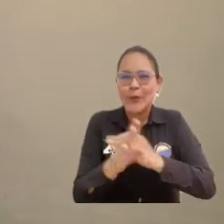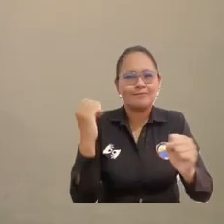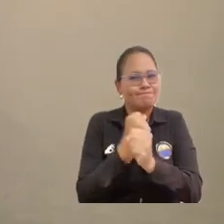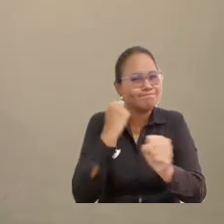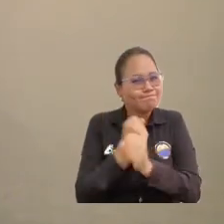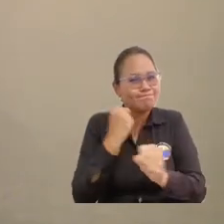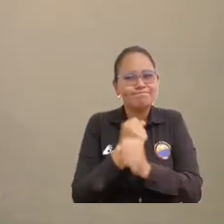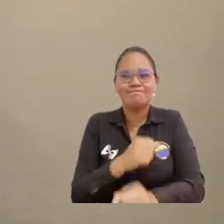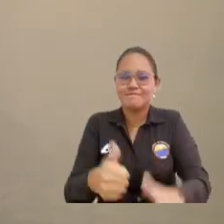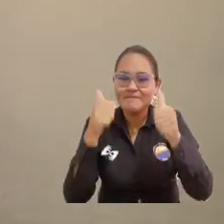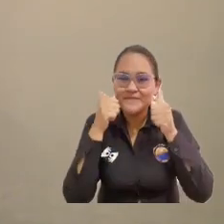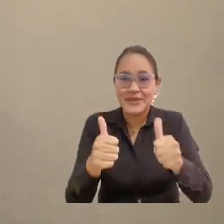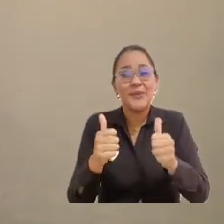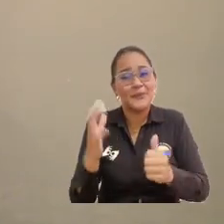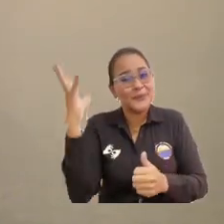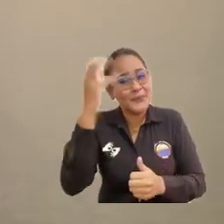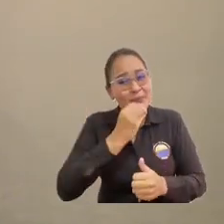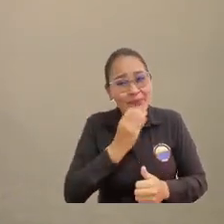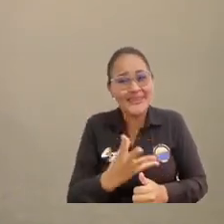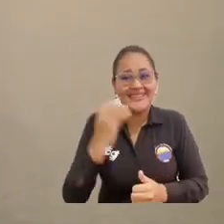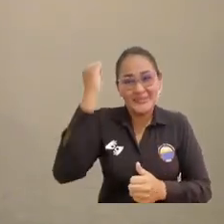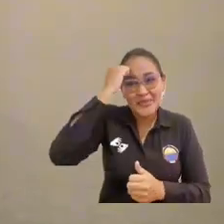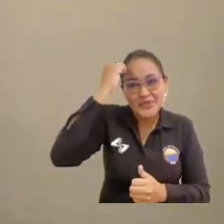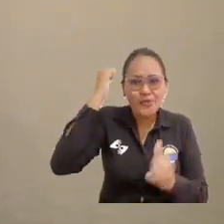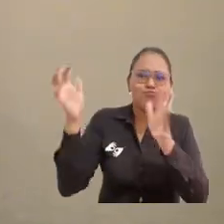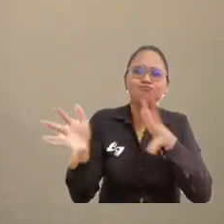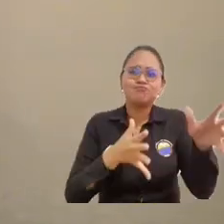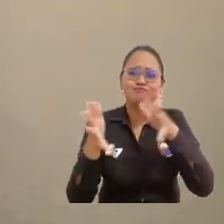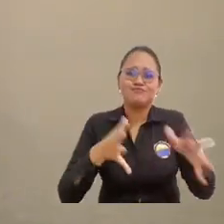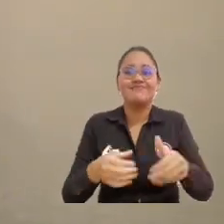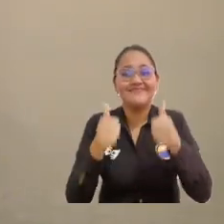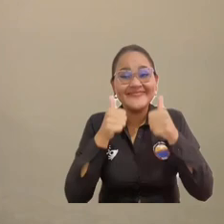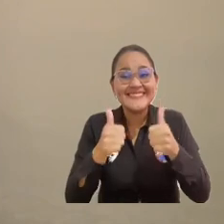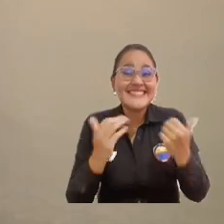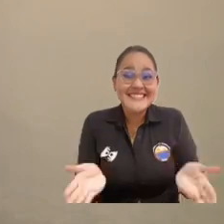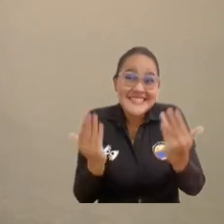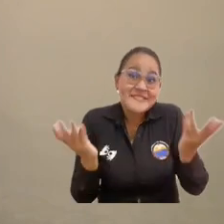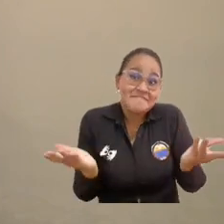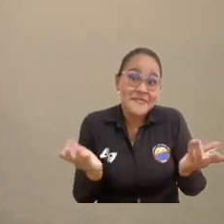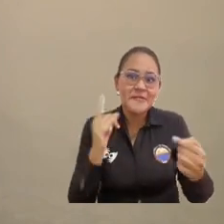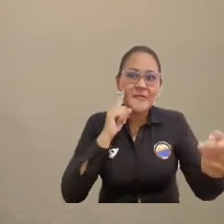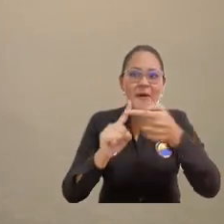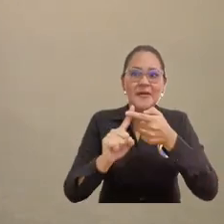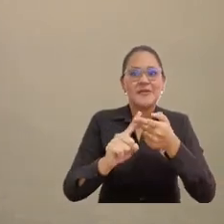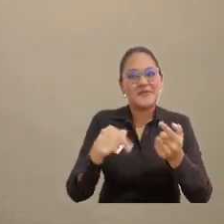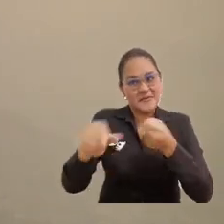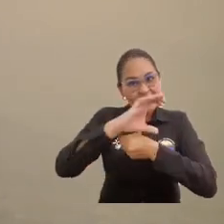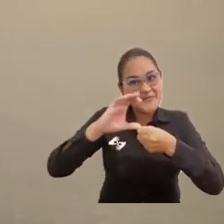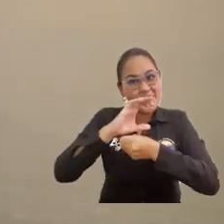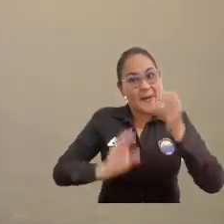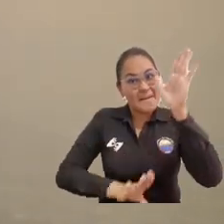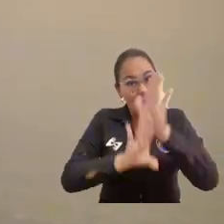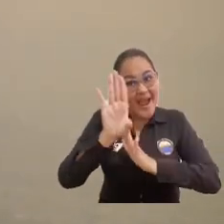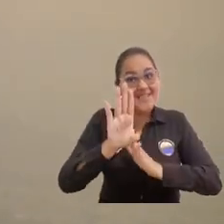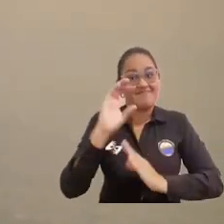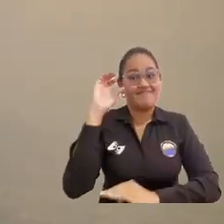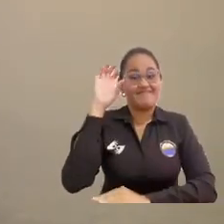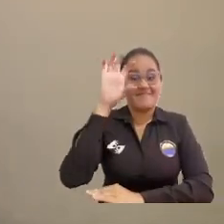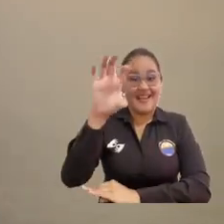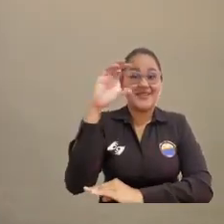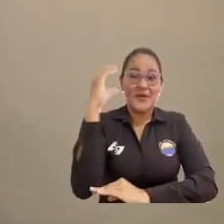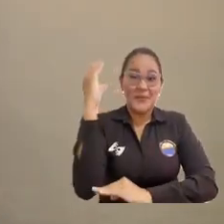porque esta labor es muy bonita y aporta mucho al desarrollo de nuestra ciudad